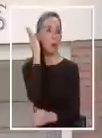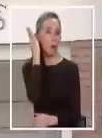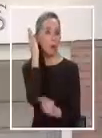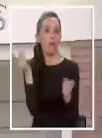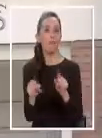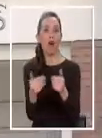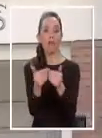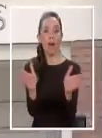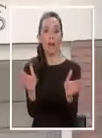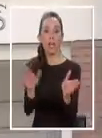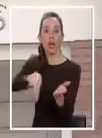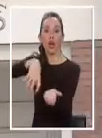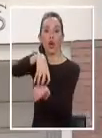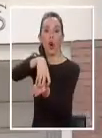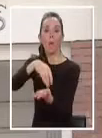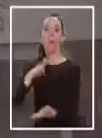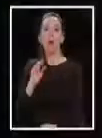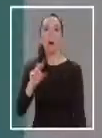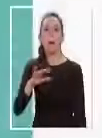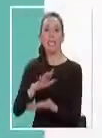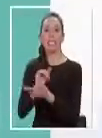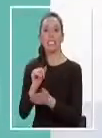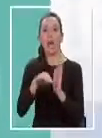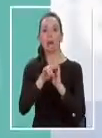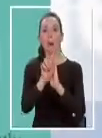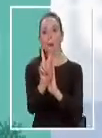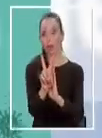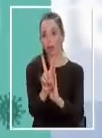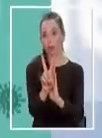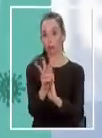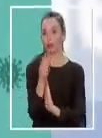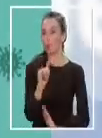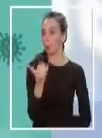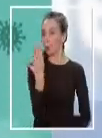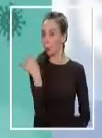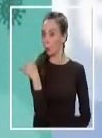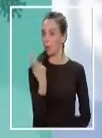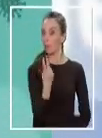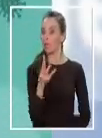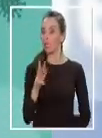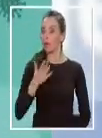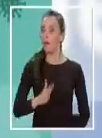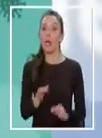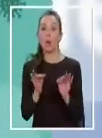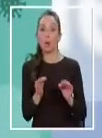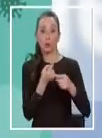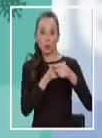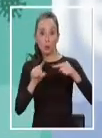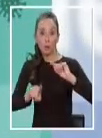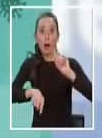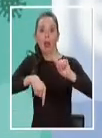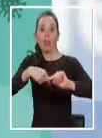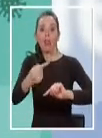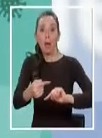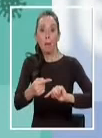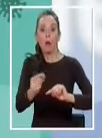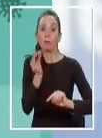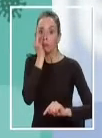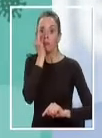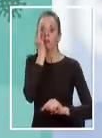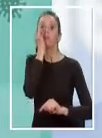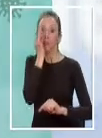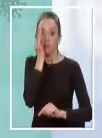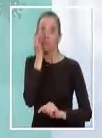Que reabrió cuando Lobarnechea pasó a fase 2. Es decir, el jueves 29 de abril. Justo una semana después se dieron estos